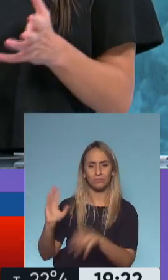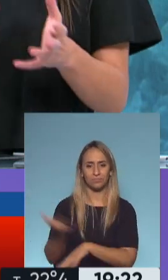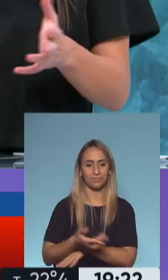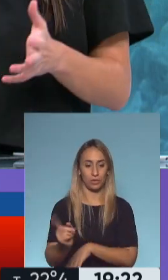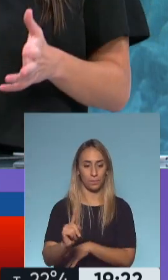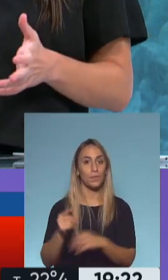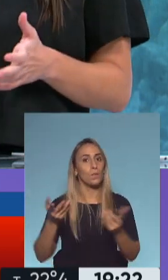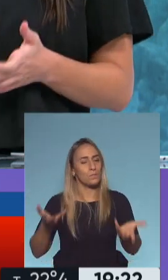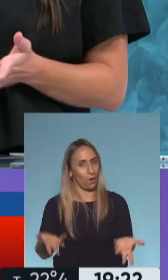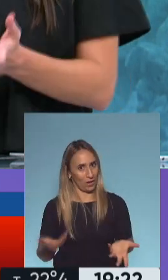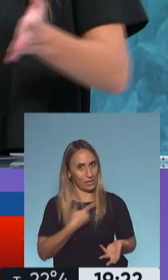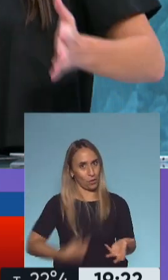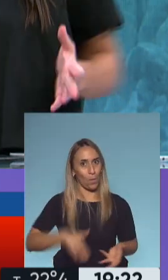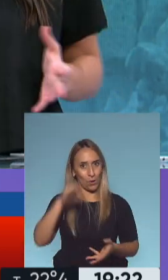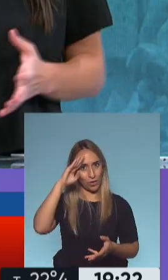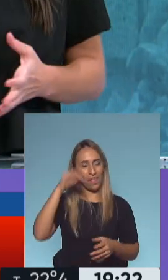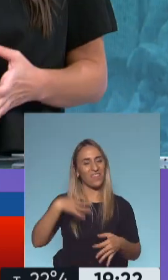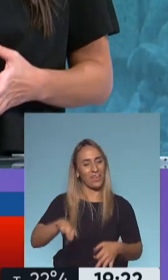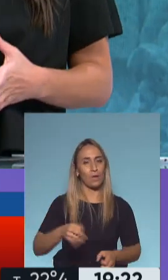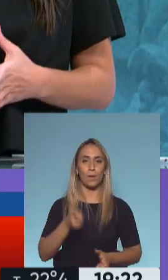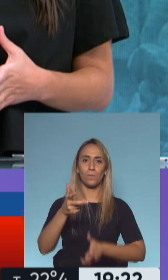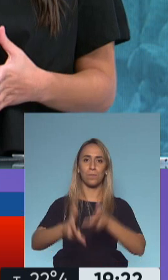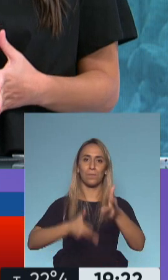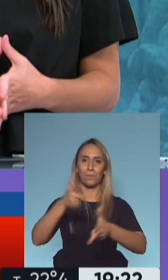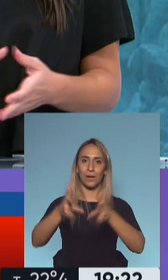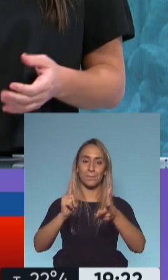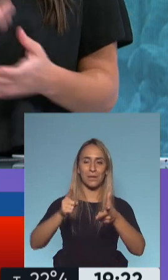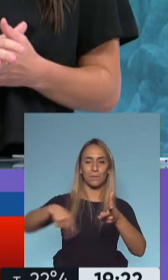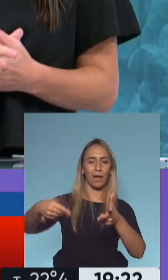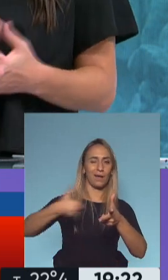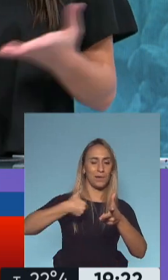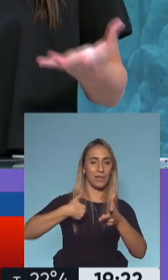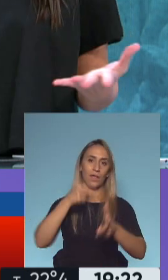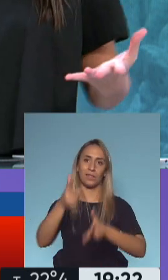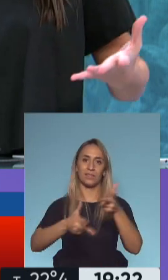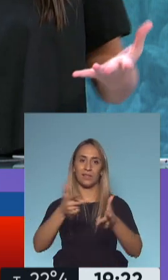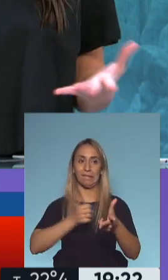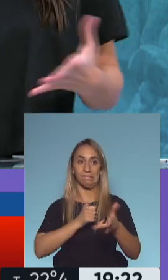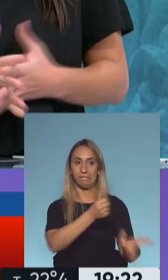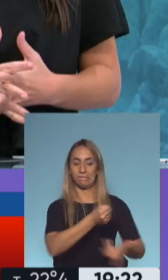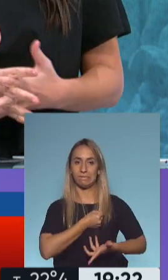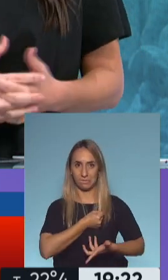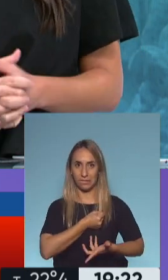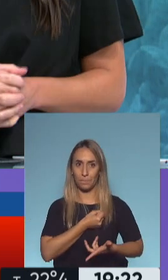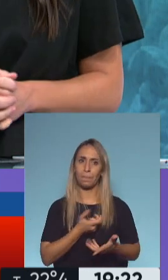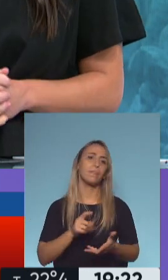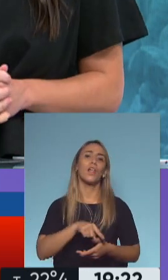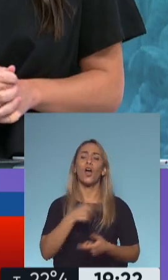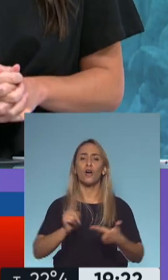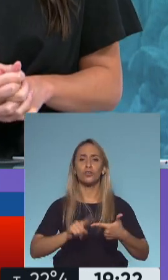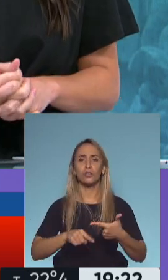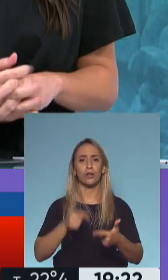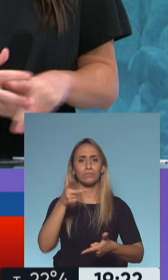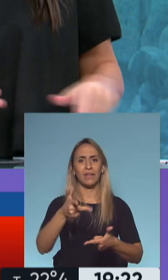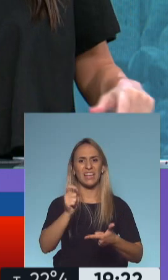discurso también acorde a lo que le estaba exigiendo ese ámbito. Otro de los que habló, por supuesto, y el que abrió esta cumbre fue el